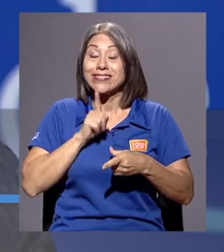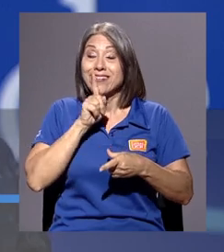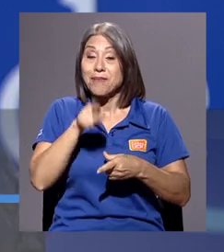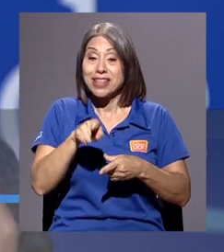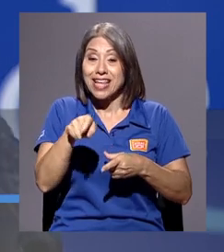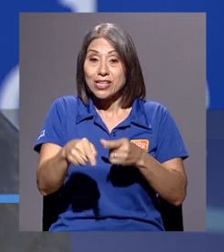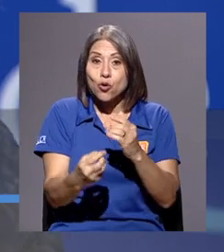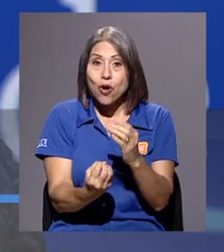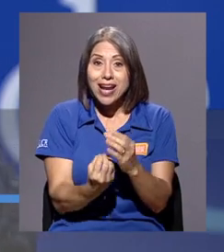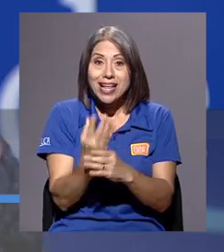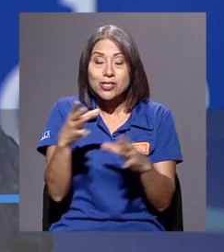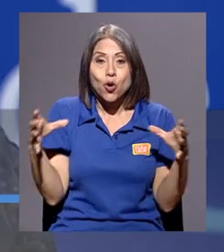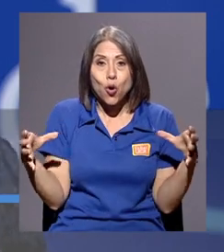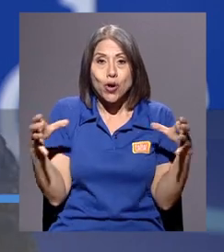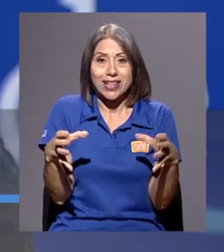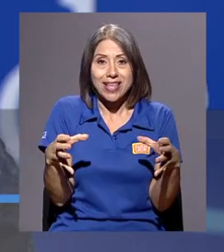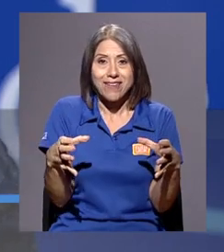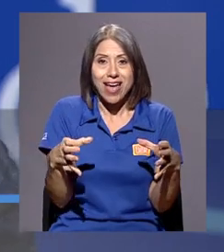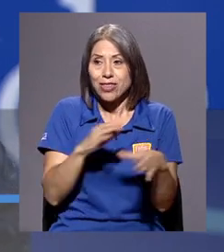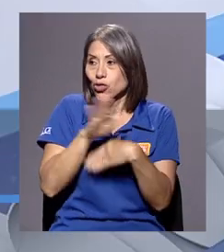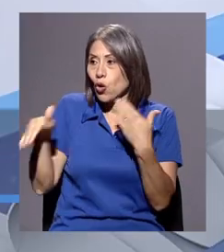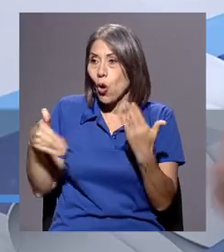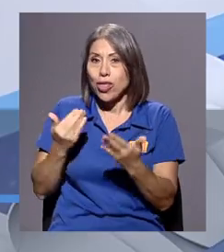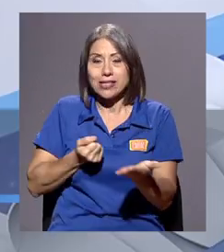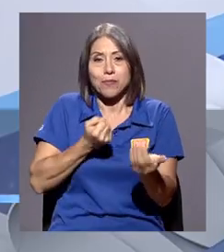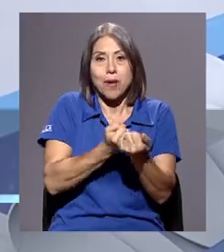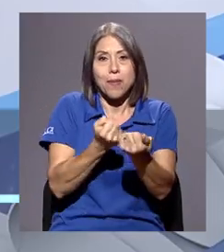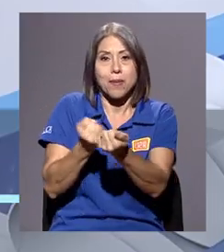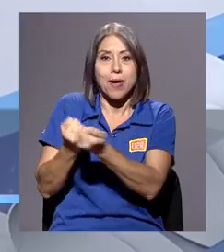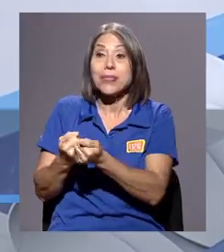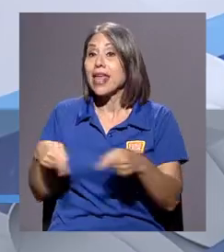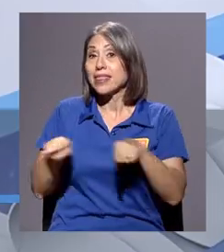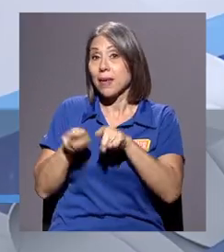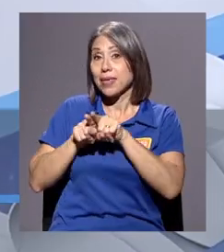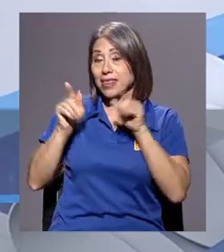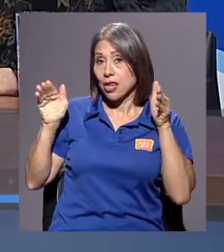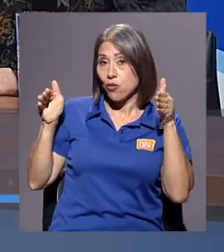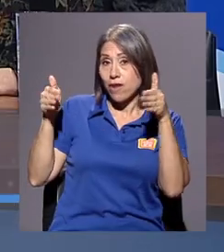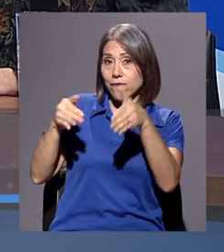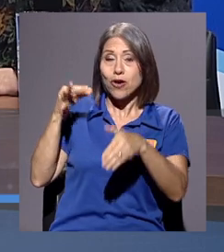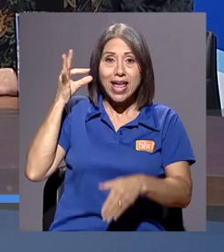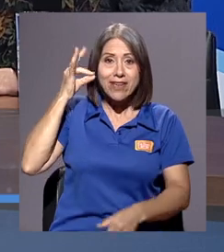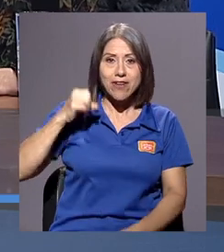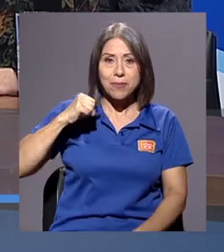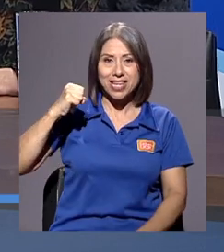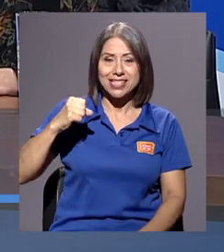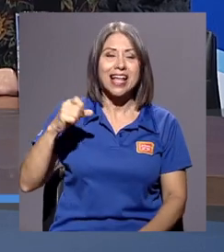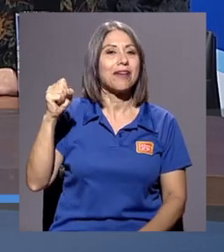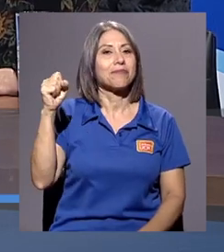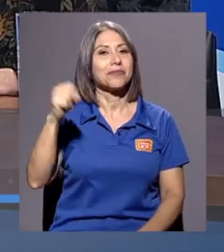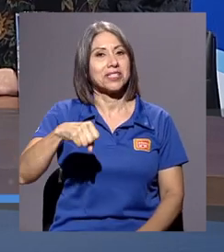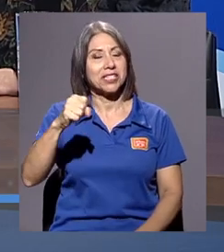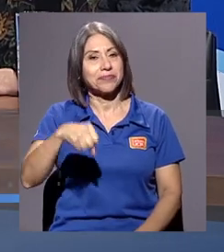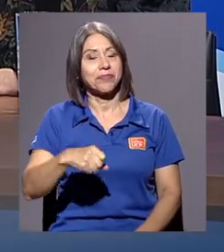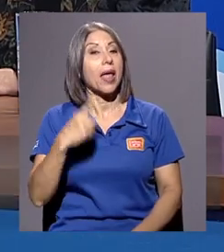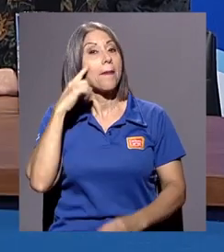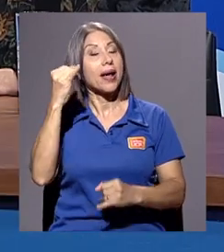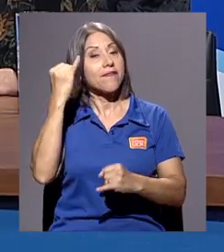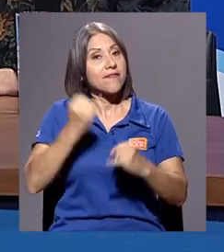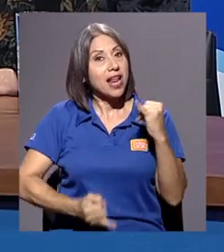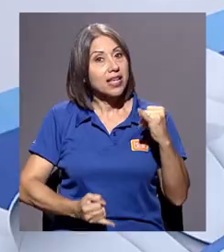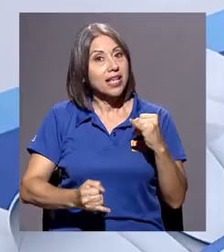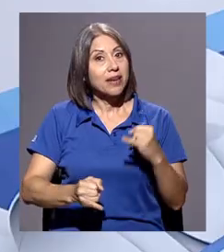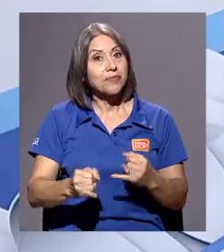colectiva, un aporte un poco de todas... Y una creación que también tiene un enfoque feminista, ¿verdad? Sí. María Fernanda, ya para